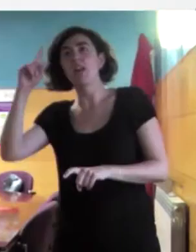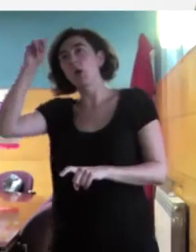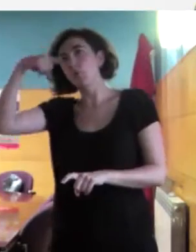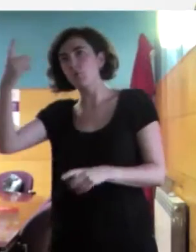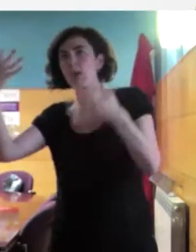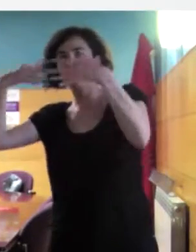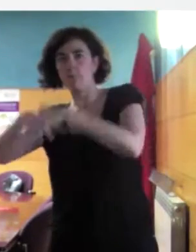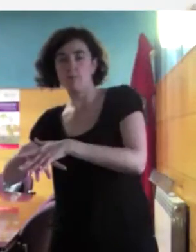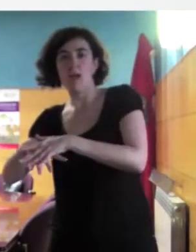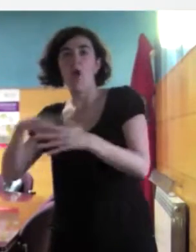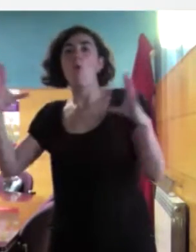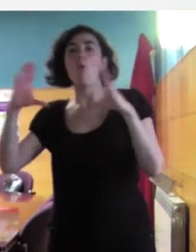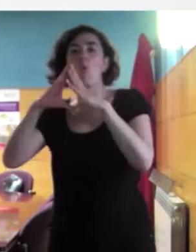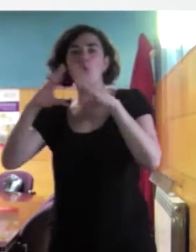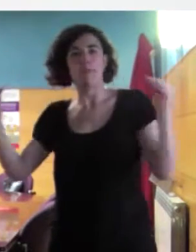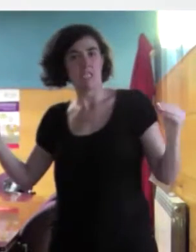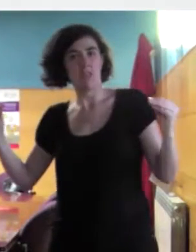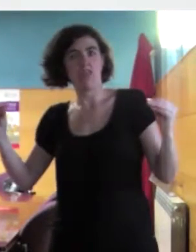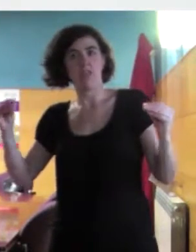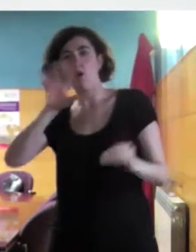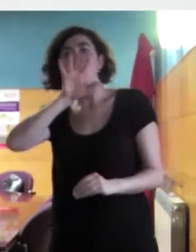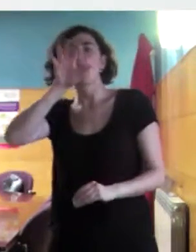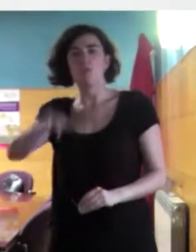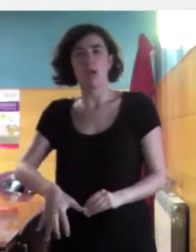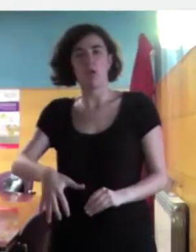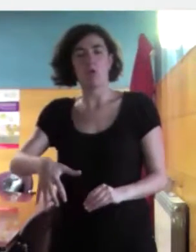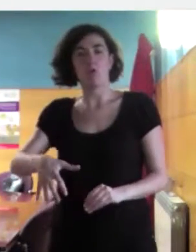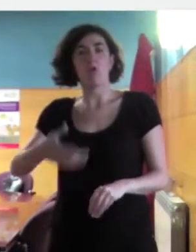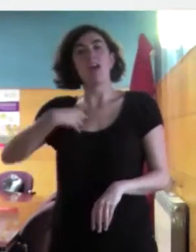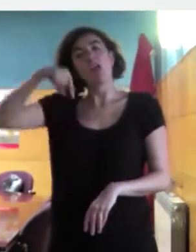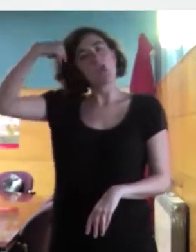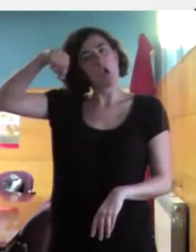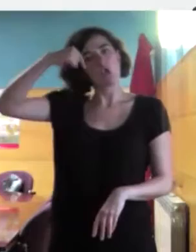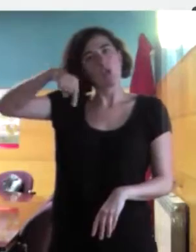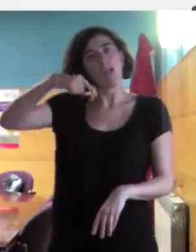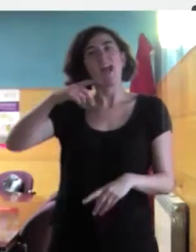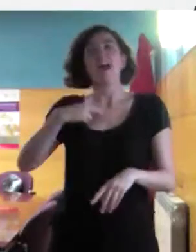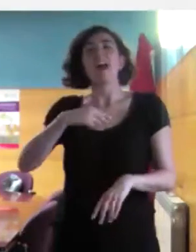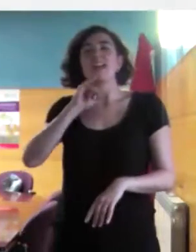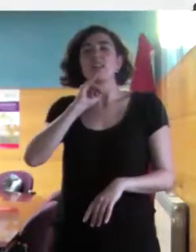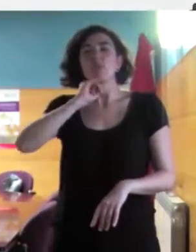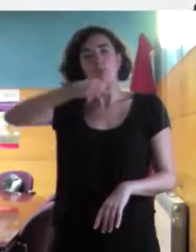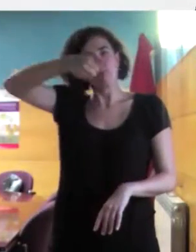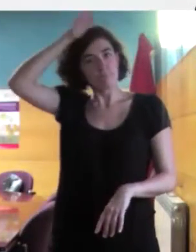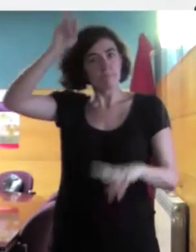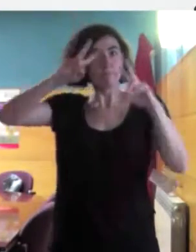doctora en Filología Románica. Junto a Amelia vamos a reflexionar